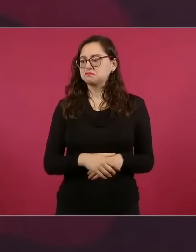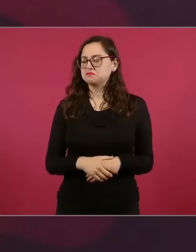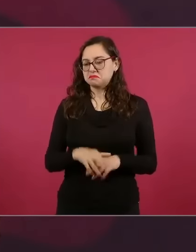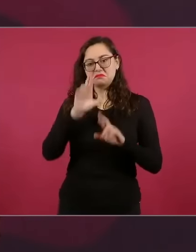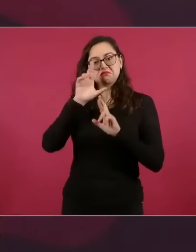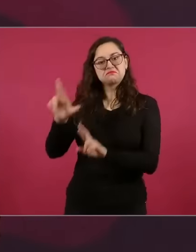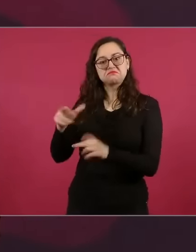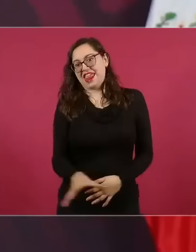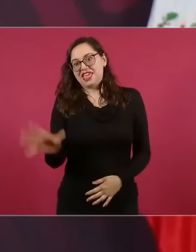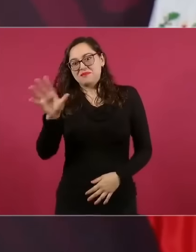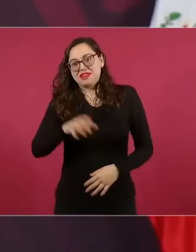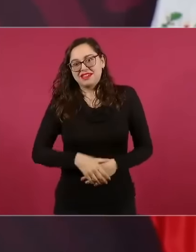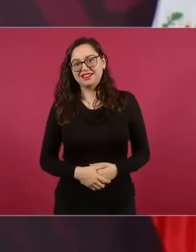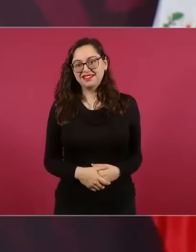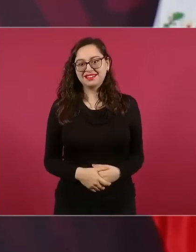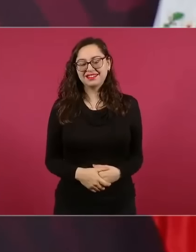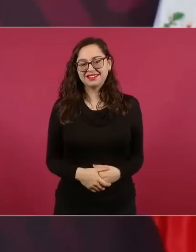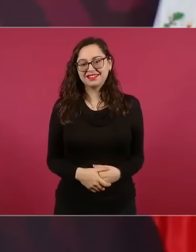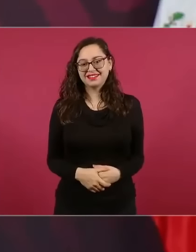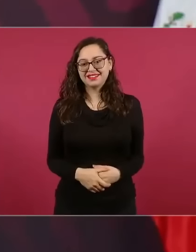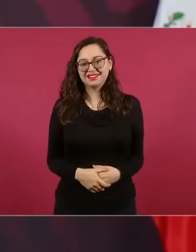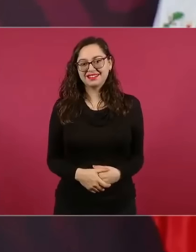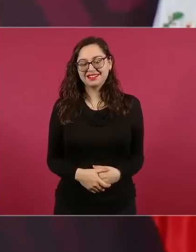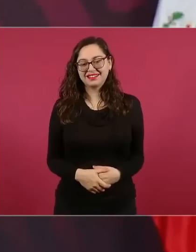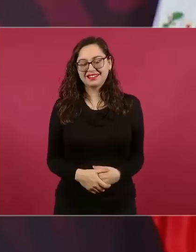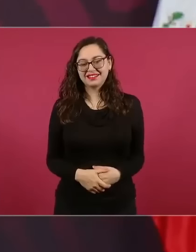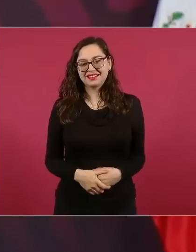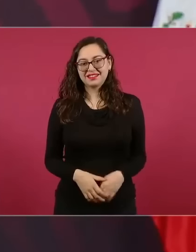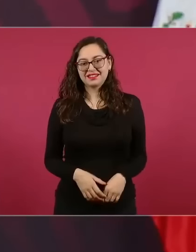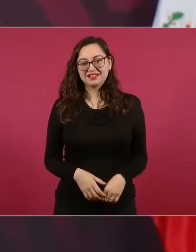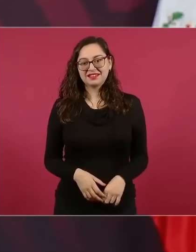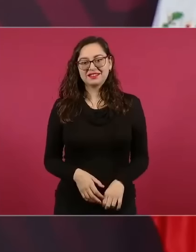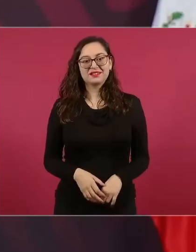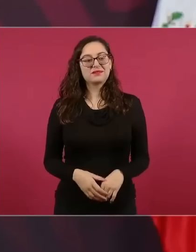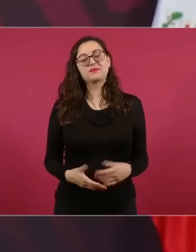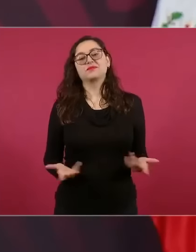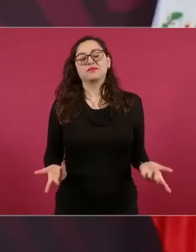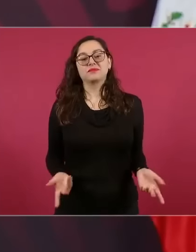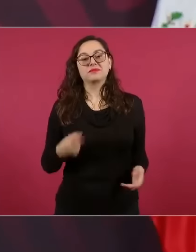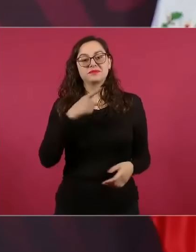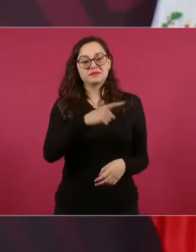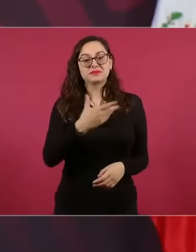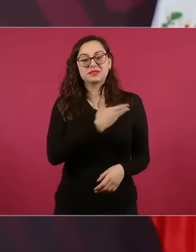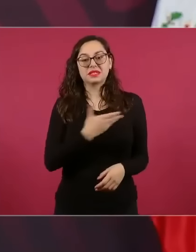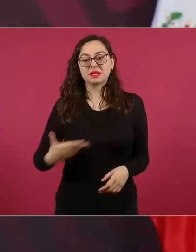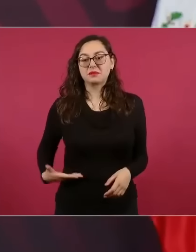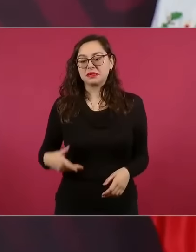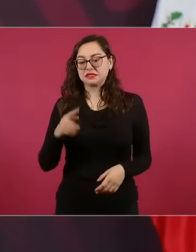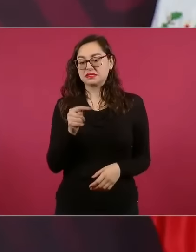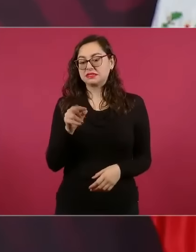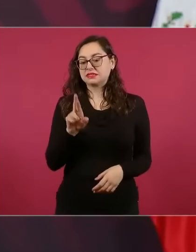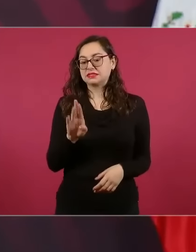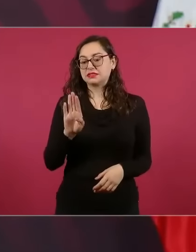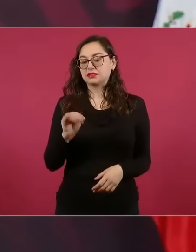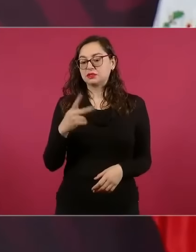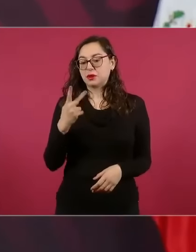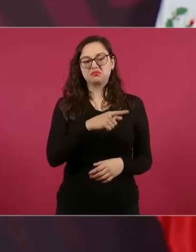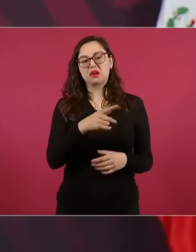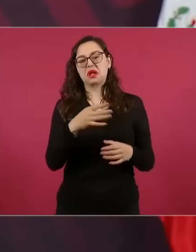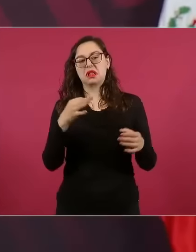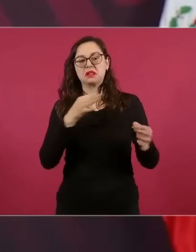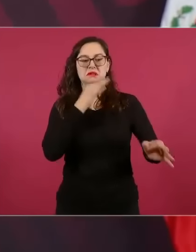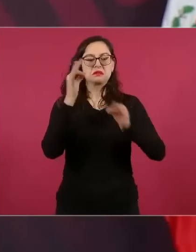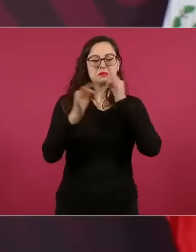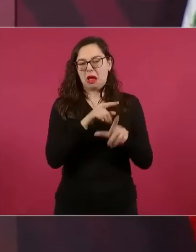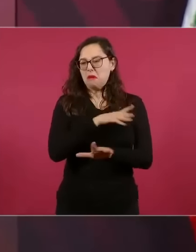después de tener un discurso en campaña beligerante en contra de México y de los